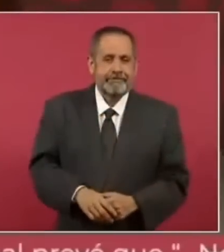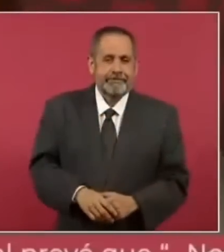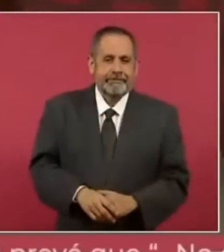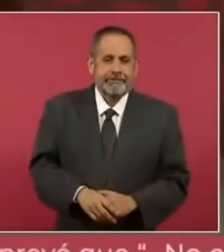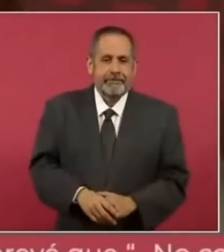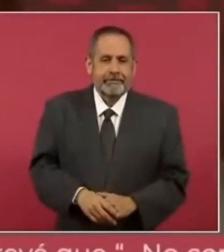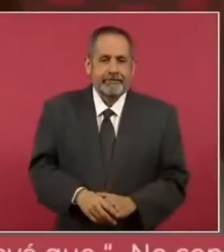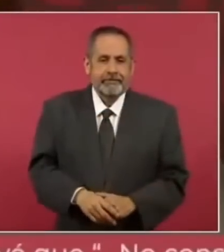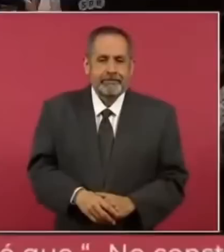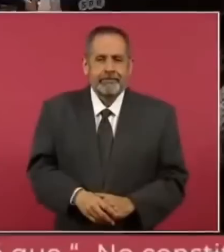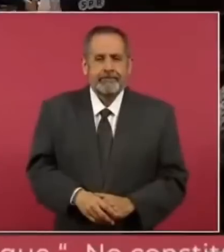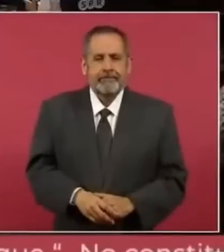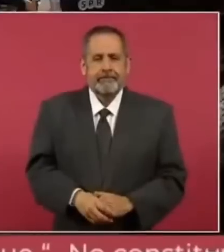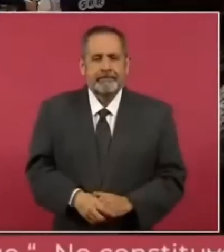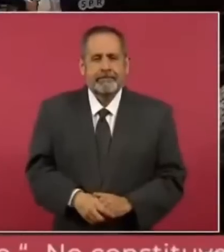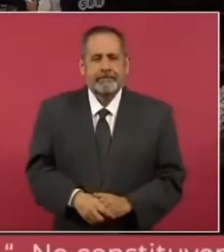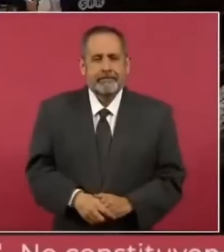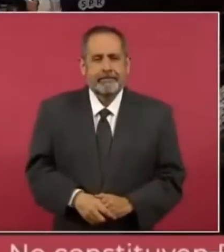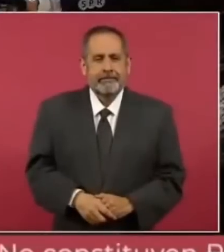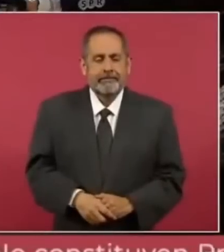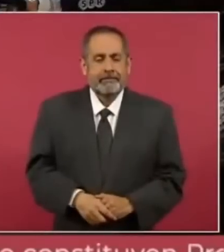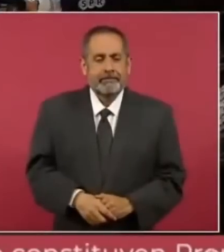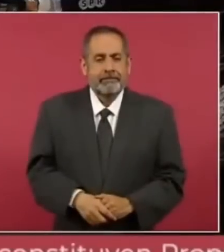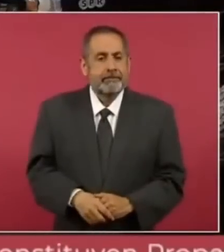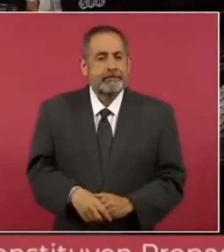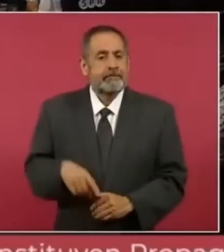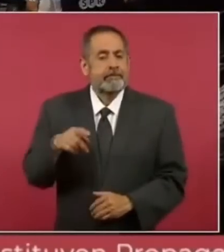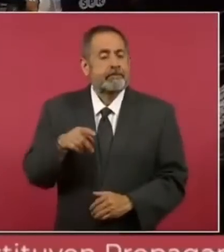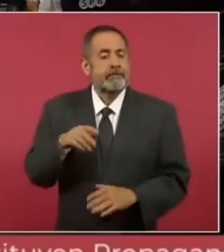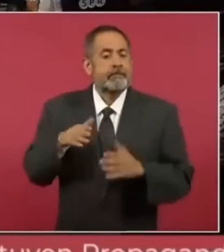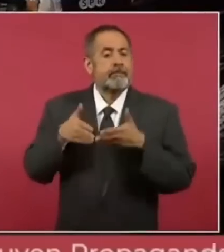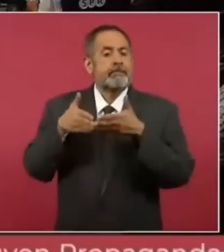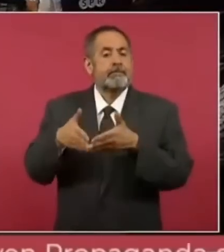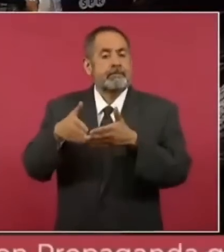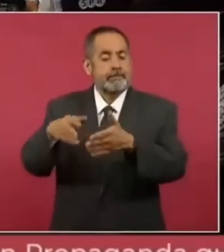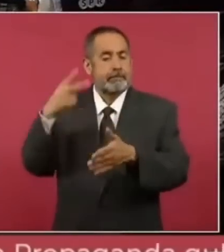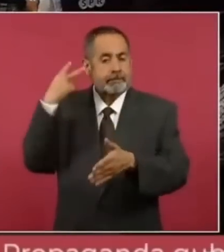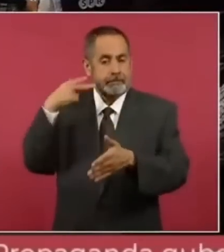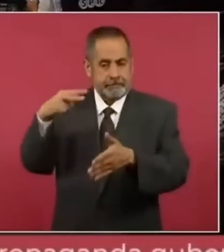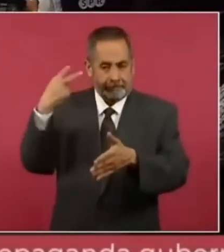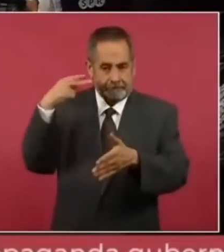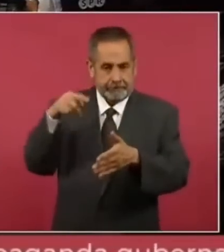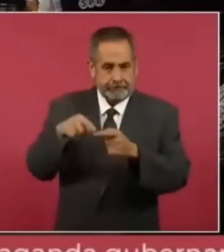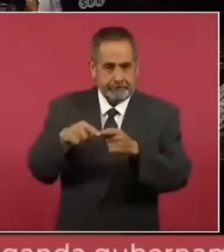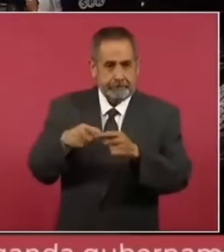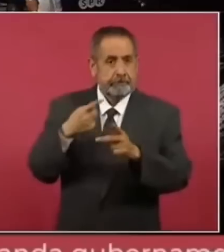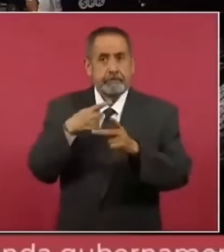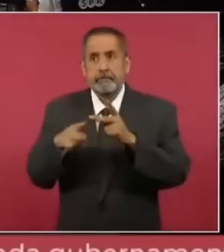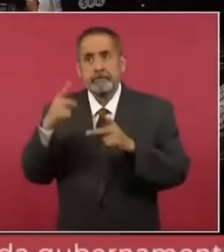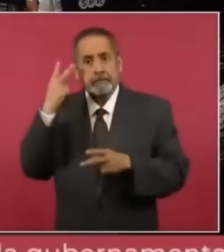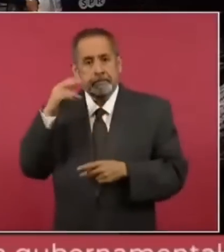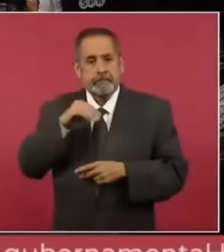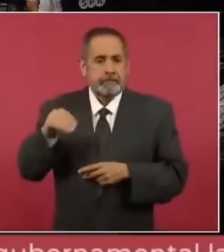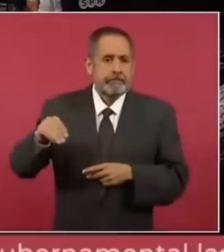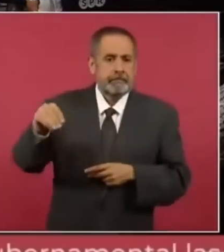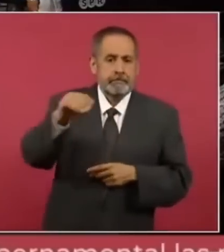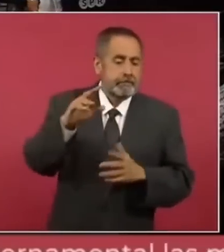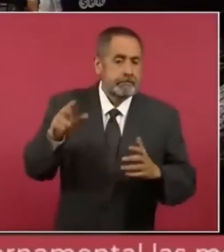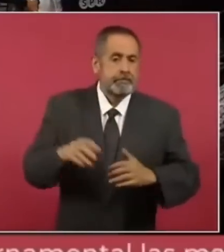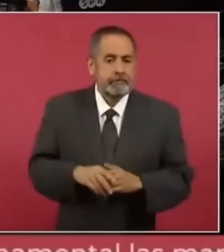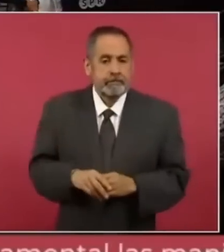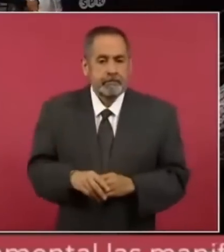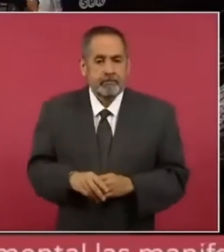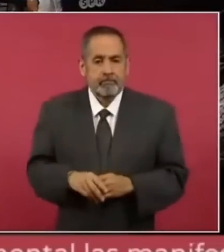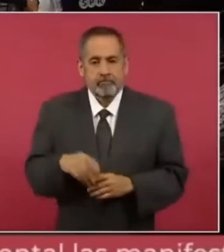Bueno, me acuerdo de Veracruz, antes de iniciar nuestra gira, vamos a